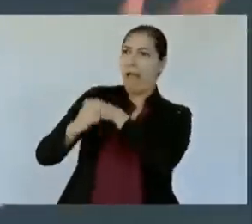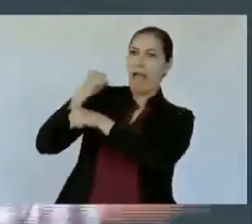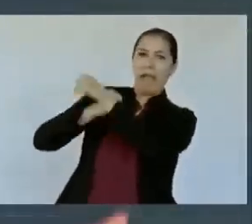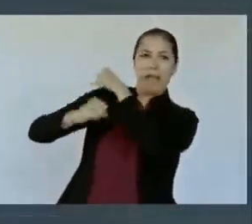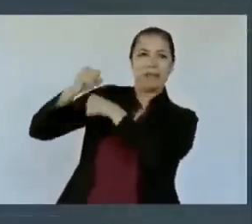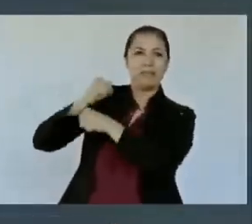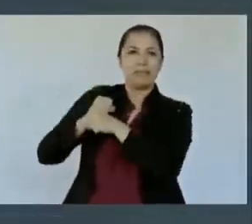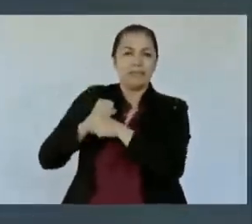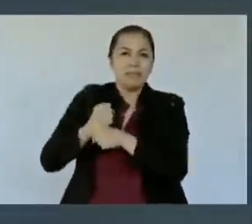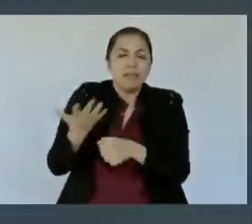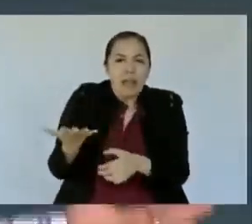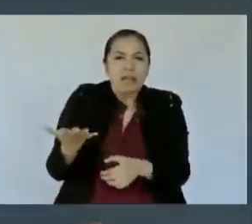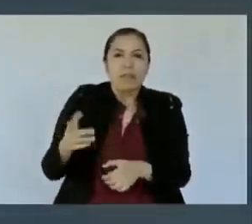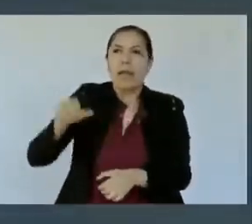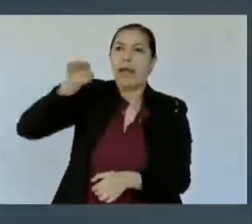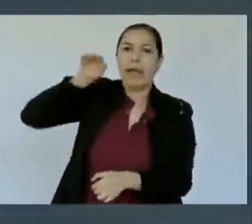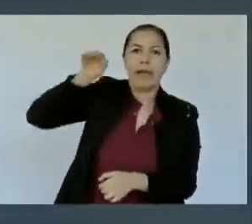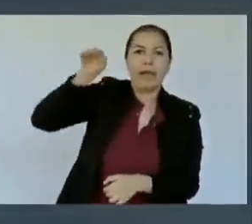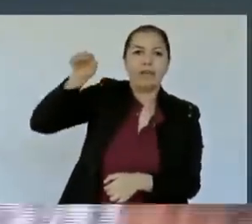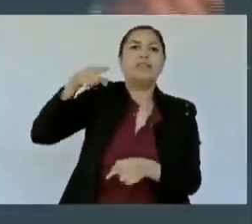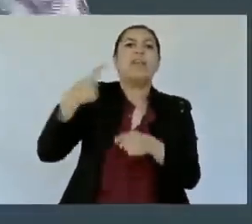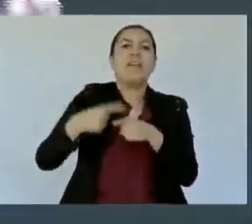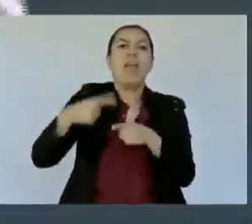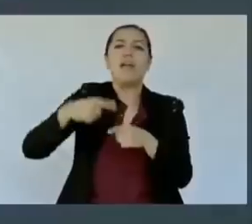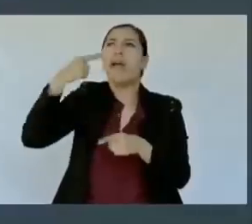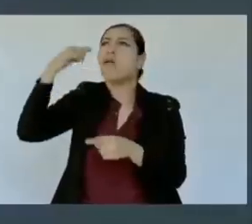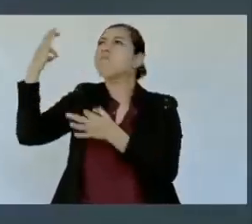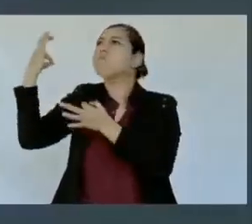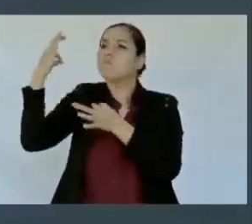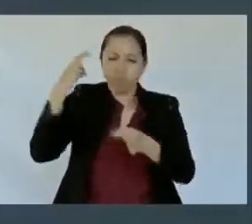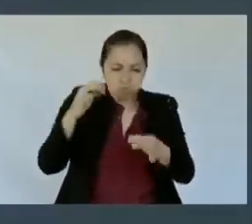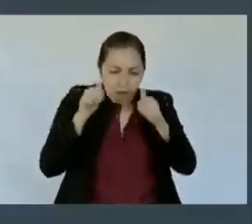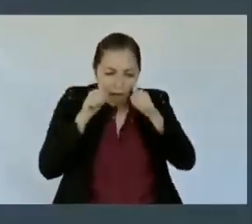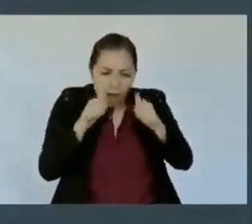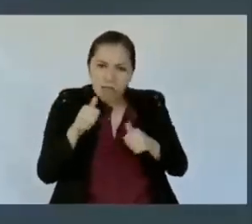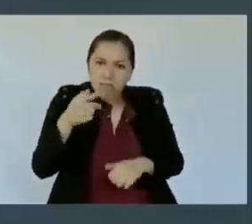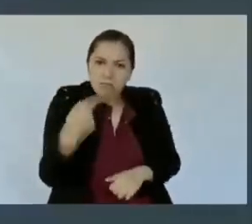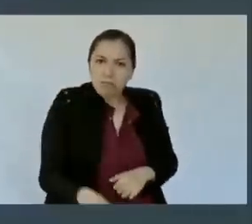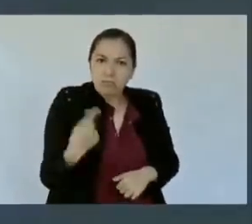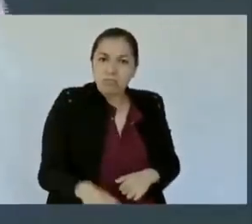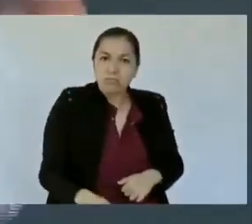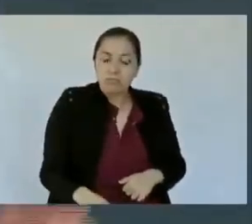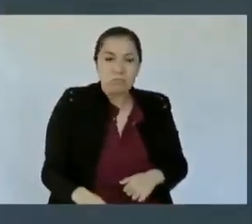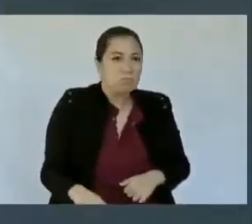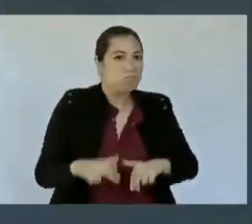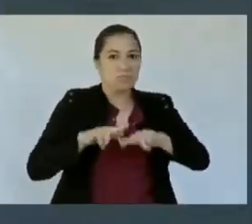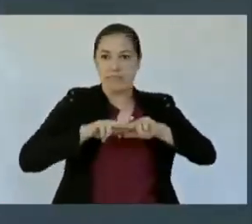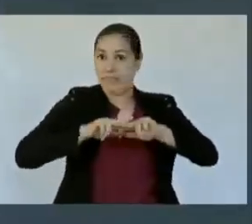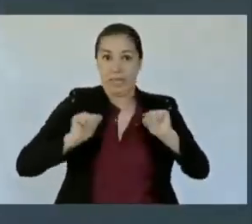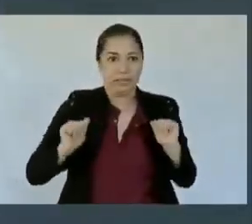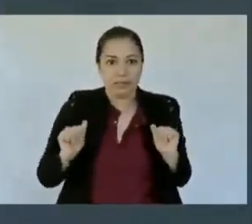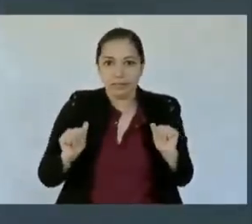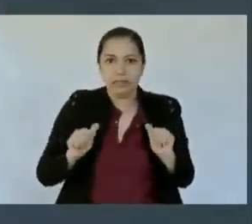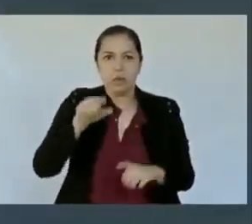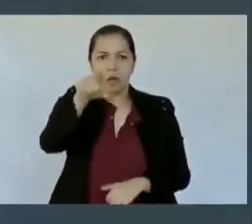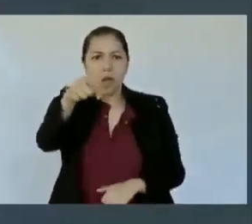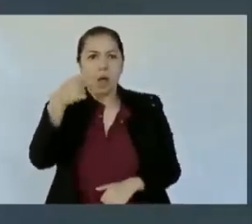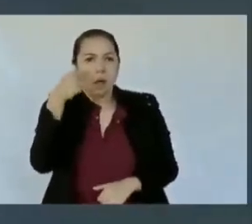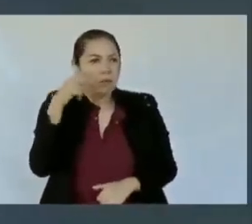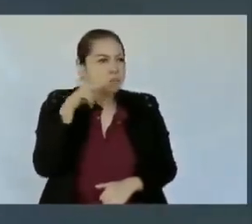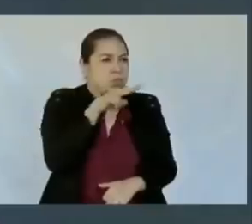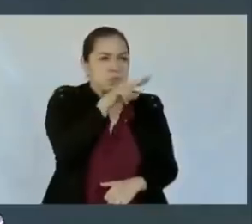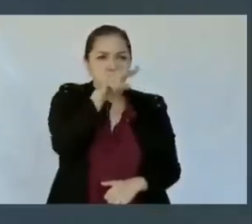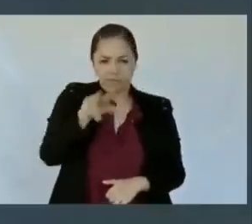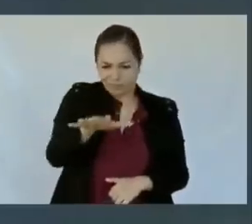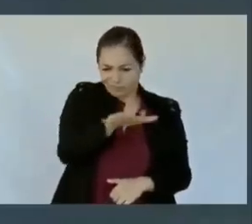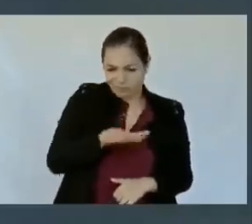¿Quién volteaba a ver para acá? Nadie. Basta recorrer todas estas comunidades aquí cercanas, San